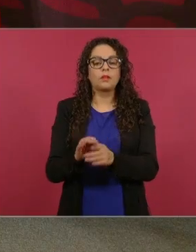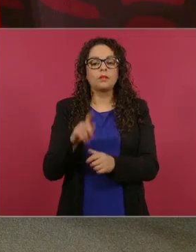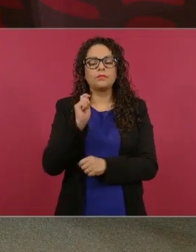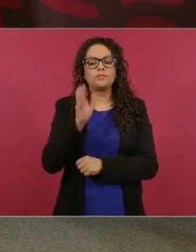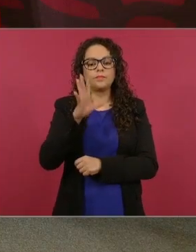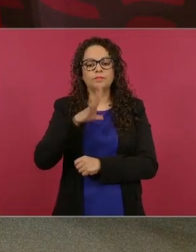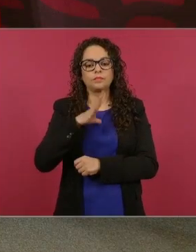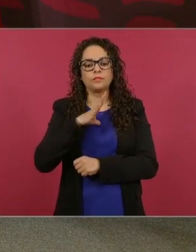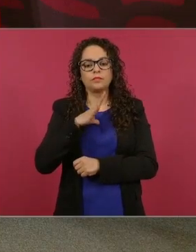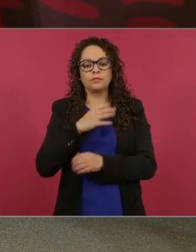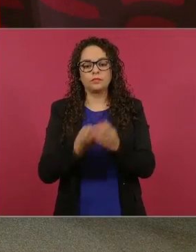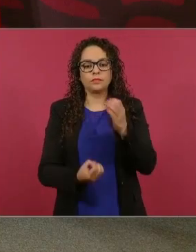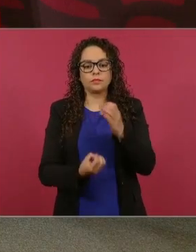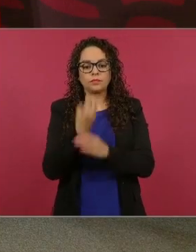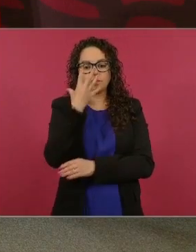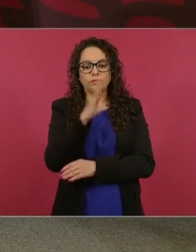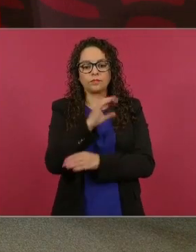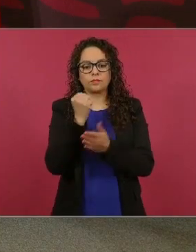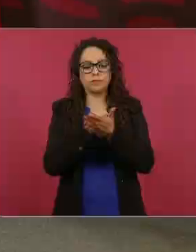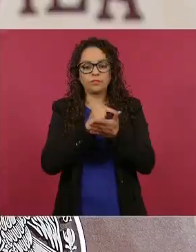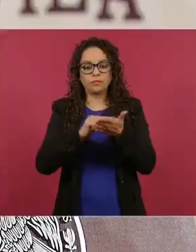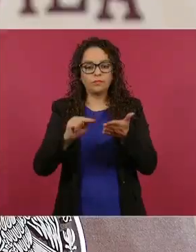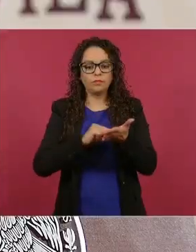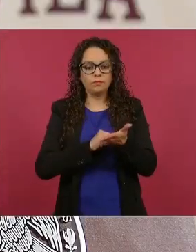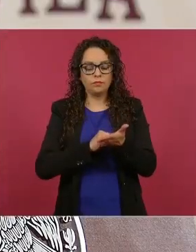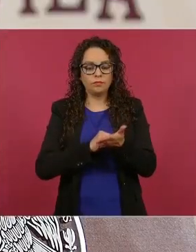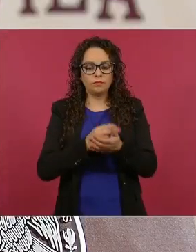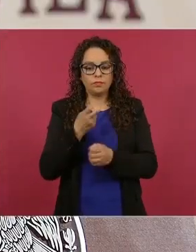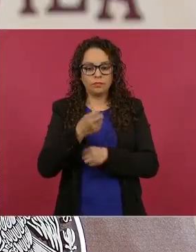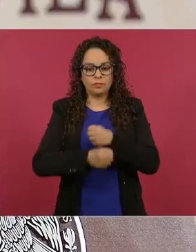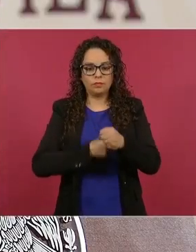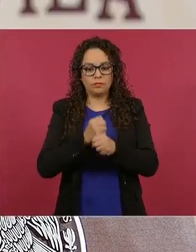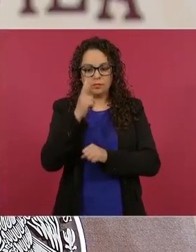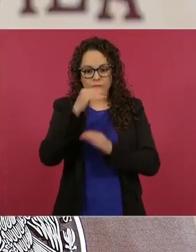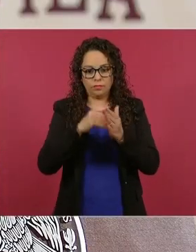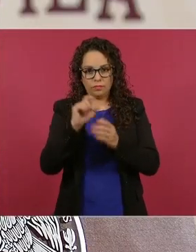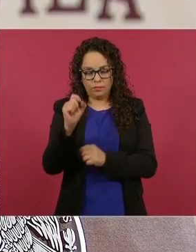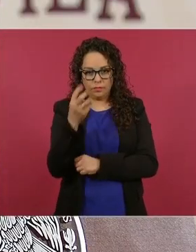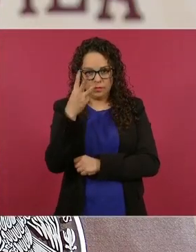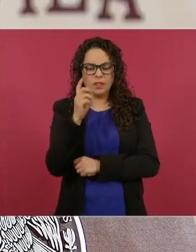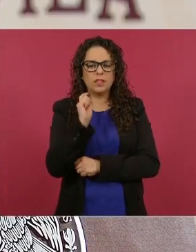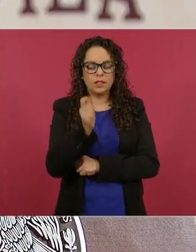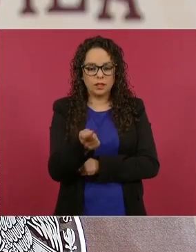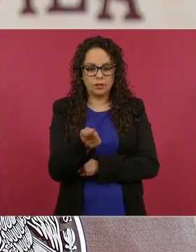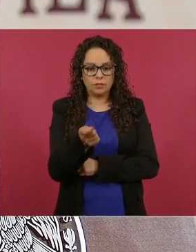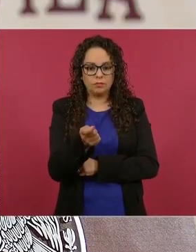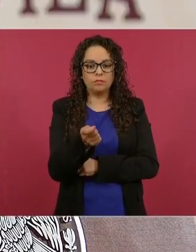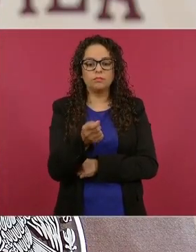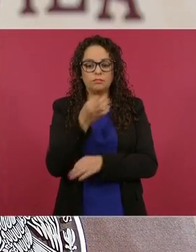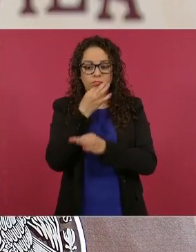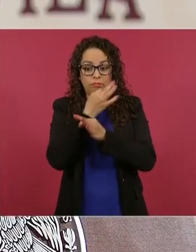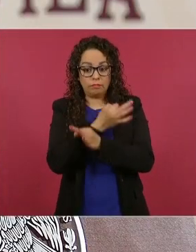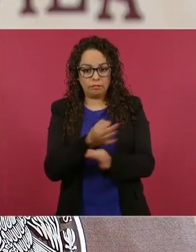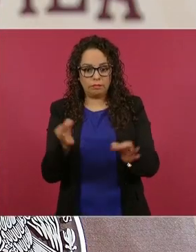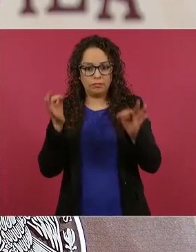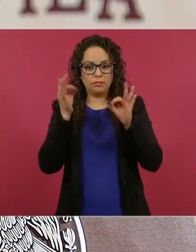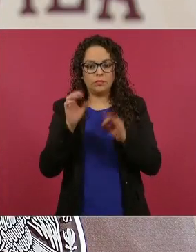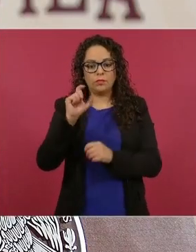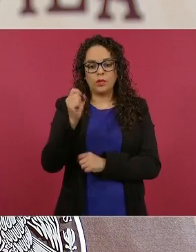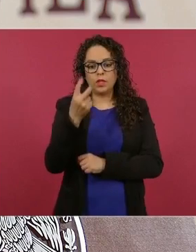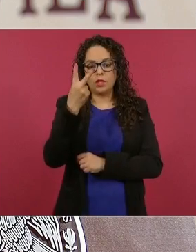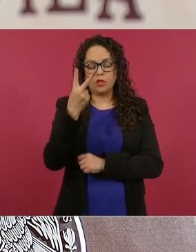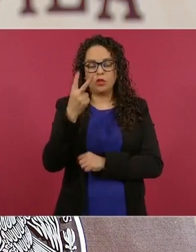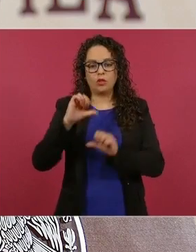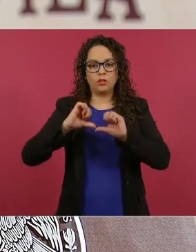declaratorias al cierre del año 2023. Estamos hablando de que declararemos 22 áreas naturales